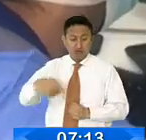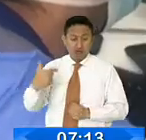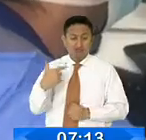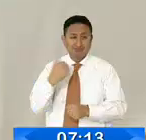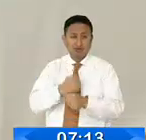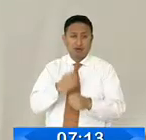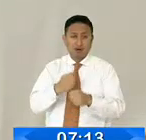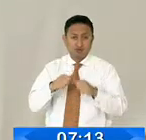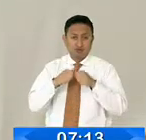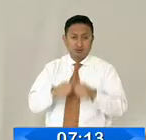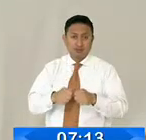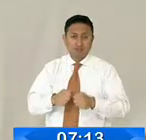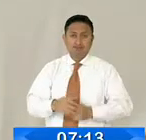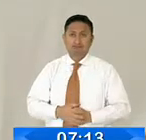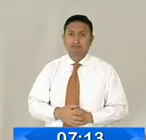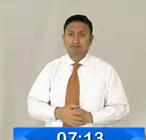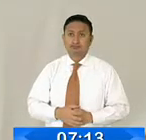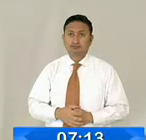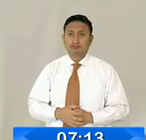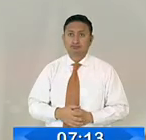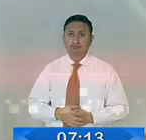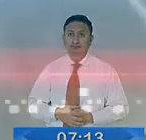informó Carol Innovasante.